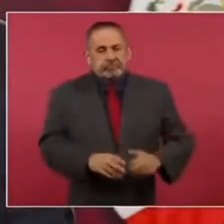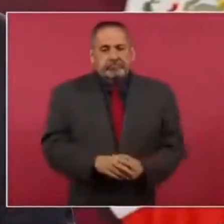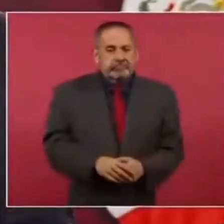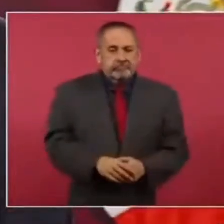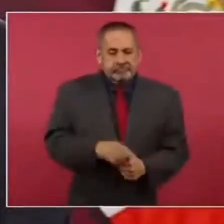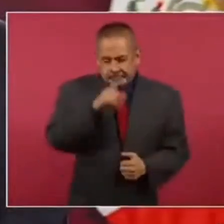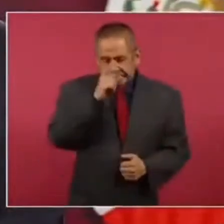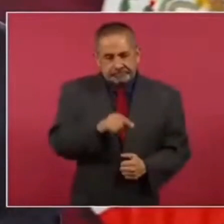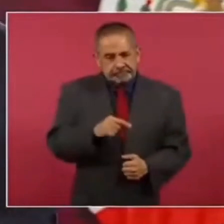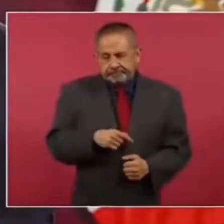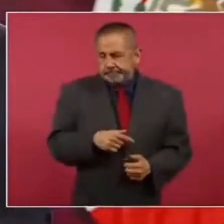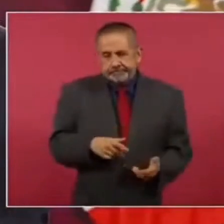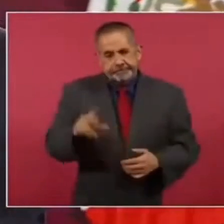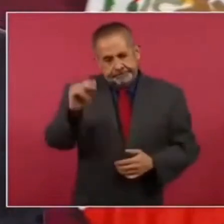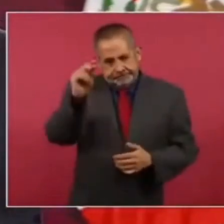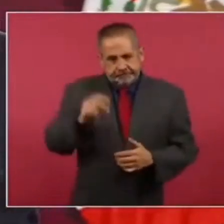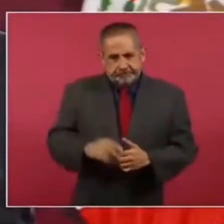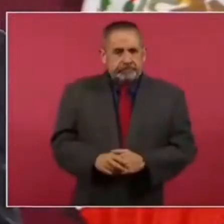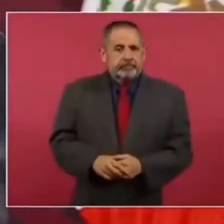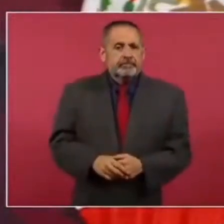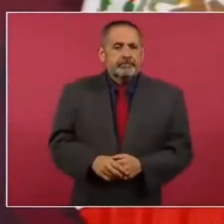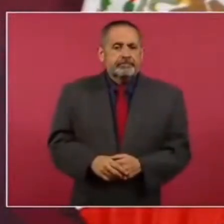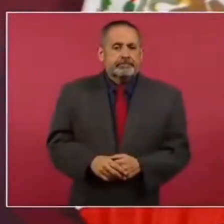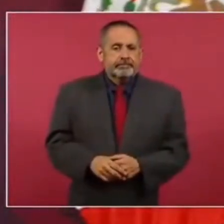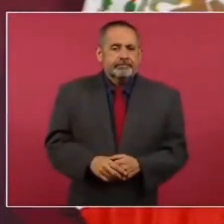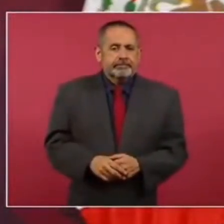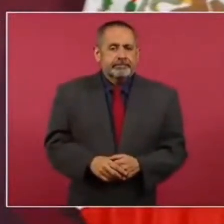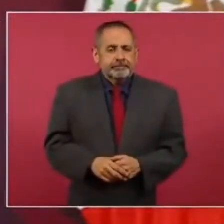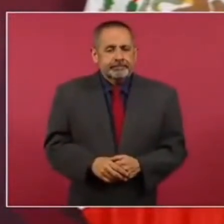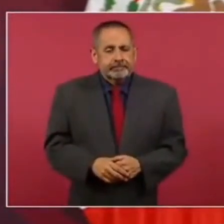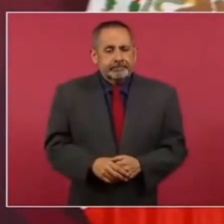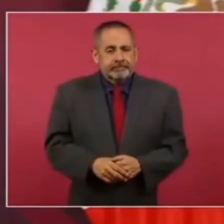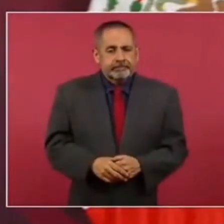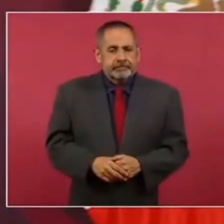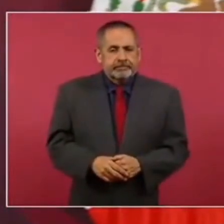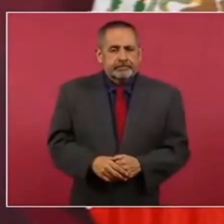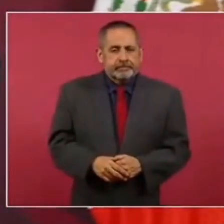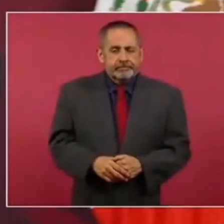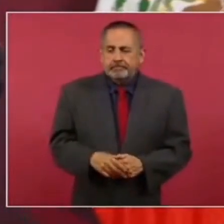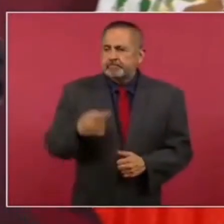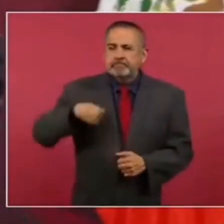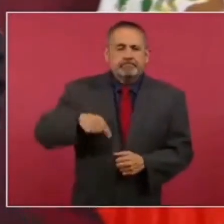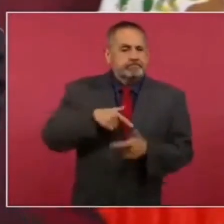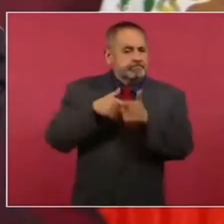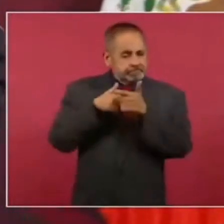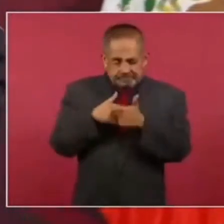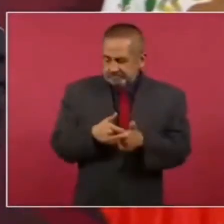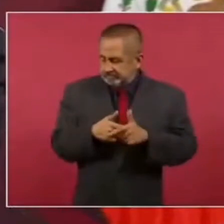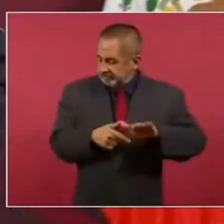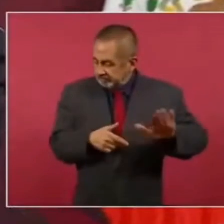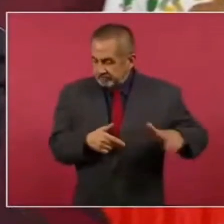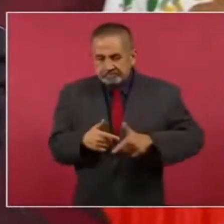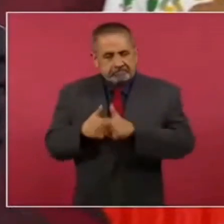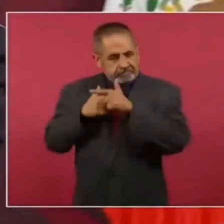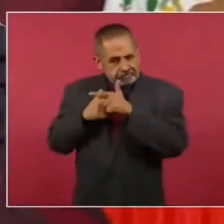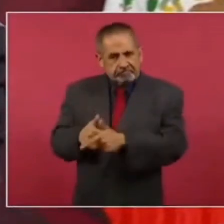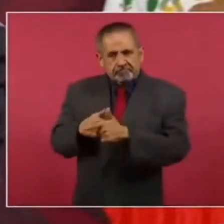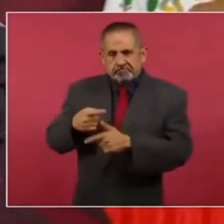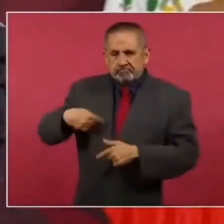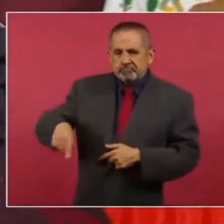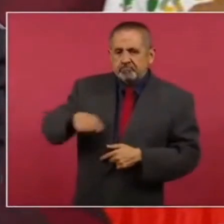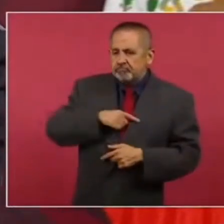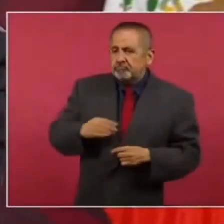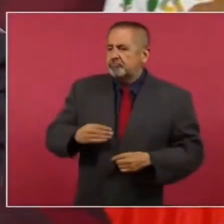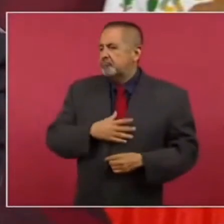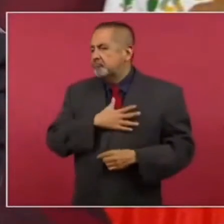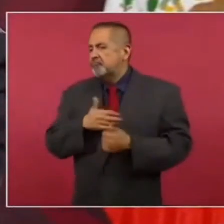No, vamos a seguir con la política de